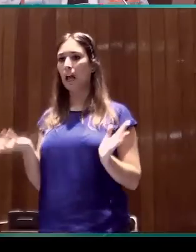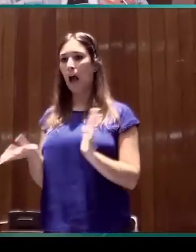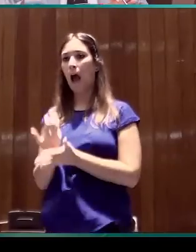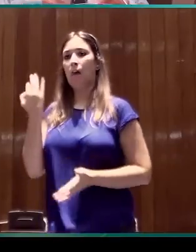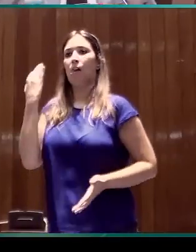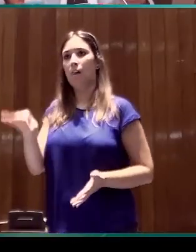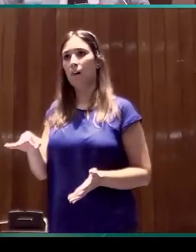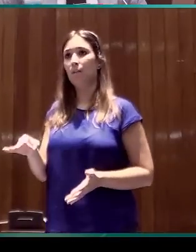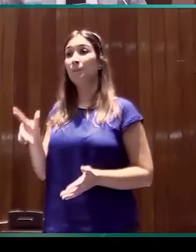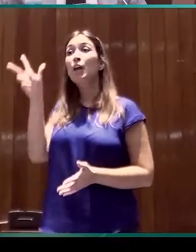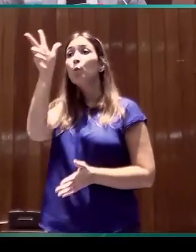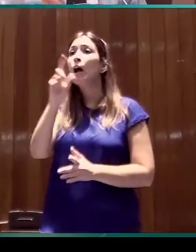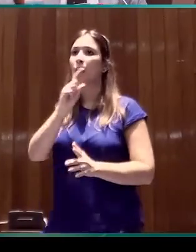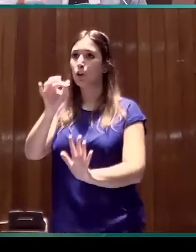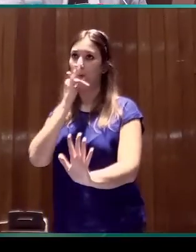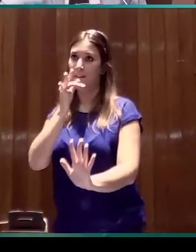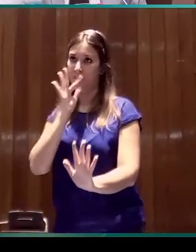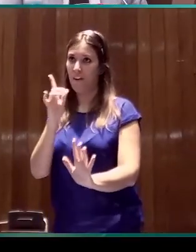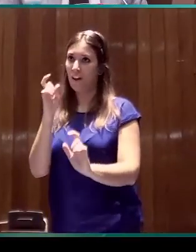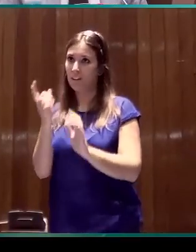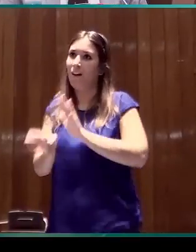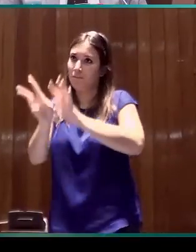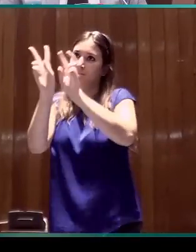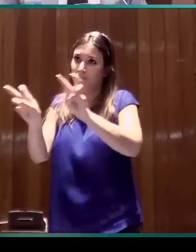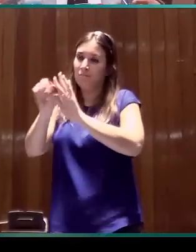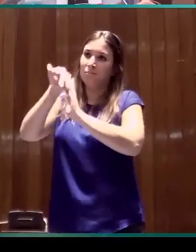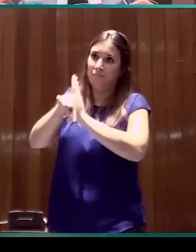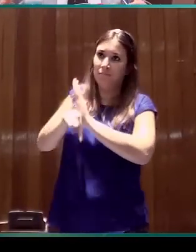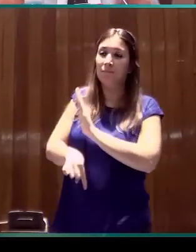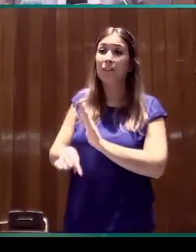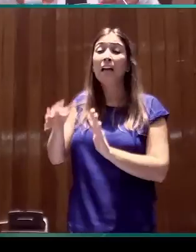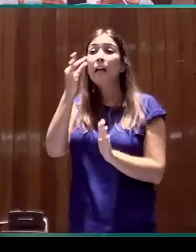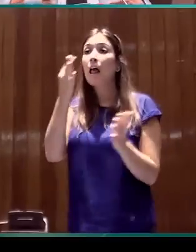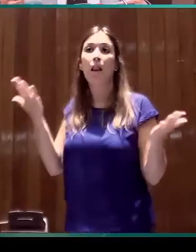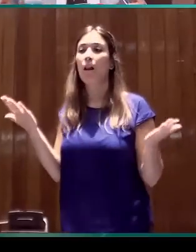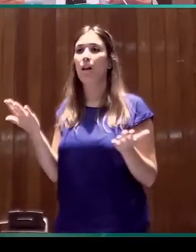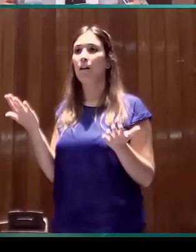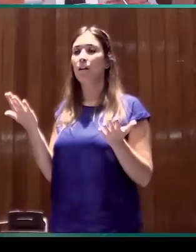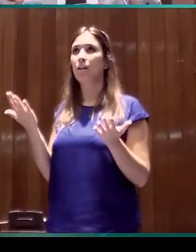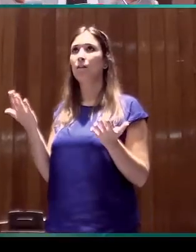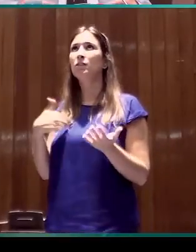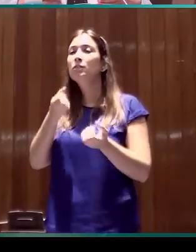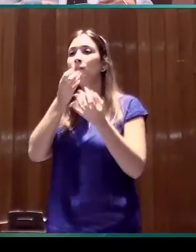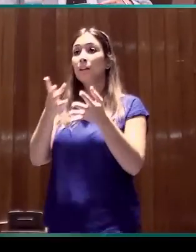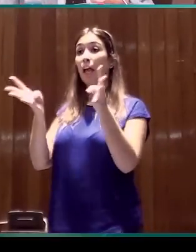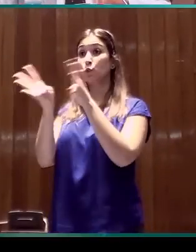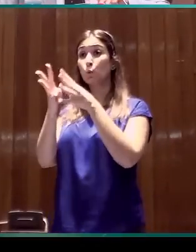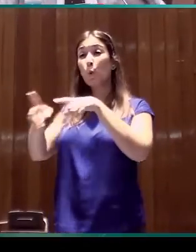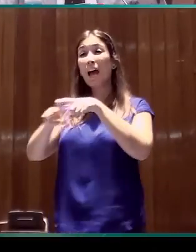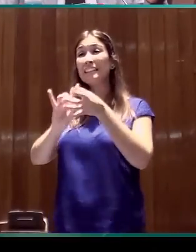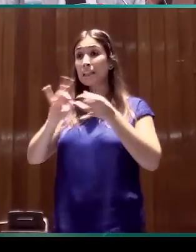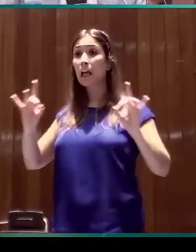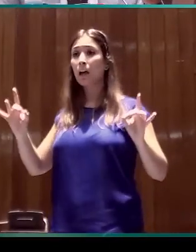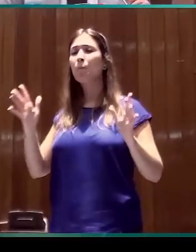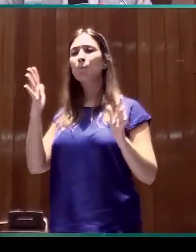en esta hipótesis que todavía hay que seguir evaluando es que, en realidad, lo que tenemos es una estructura sintáctica que